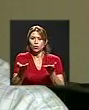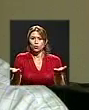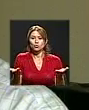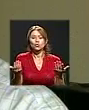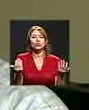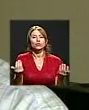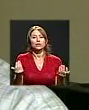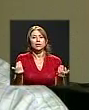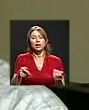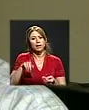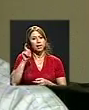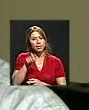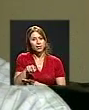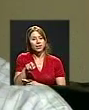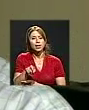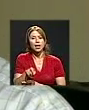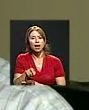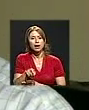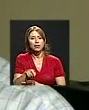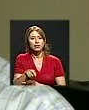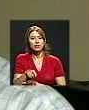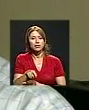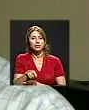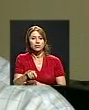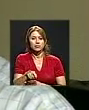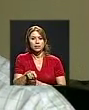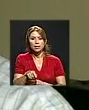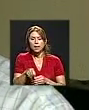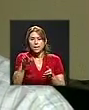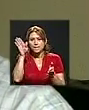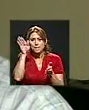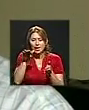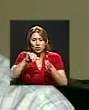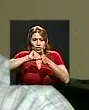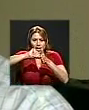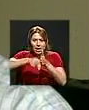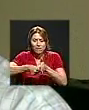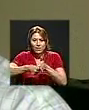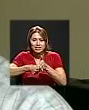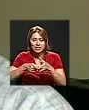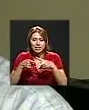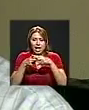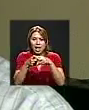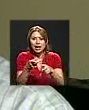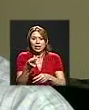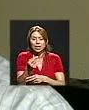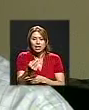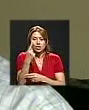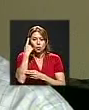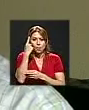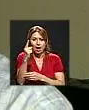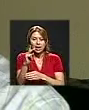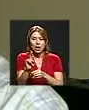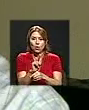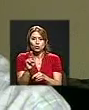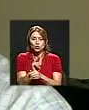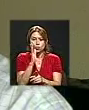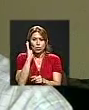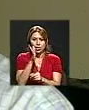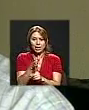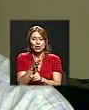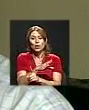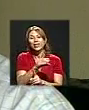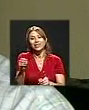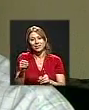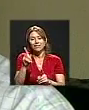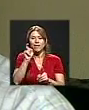deberían poner un poquito menos de énfasis al crédito para el consumo directamente y atender este tipo